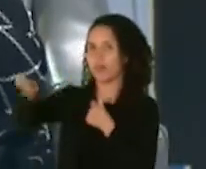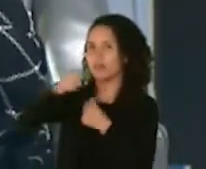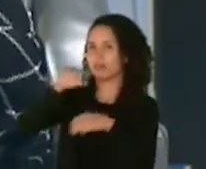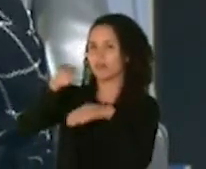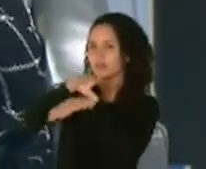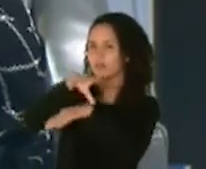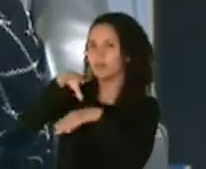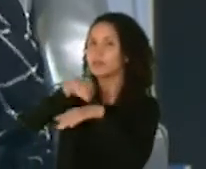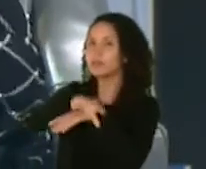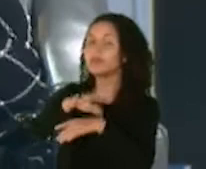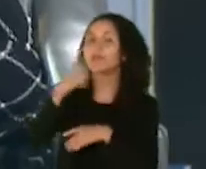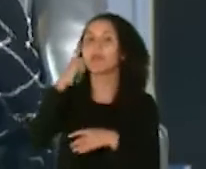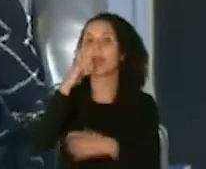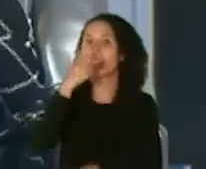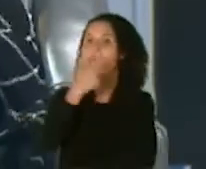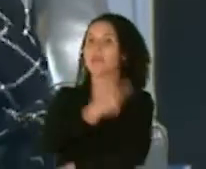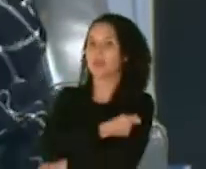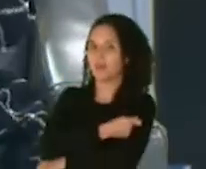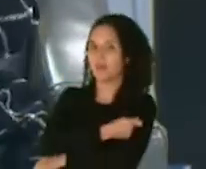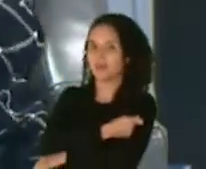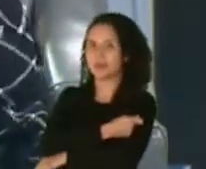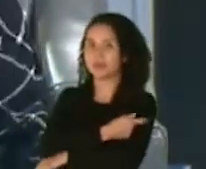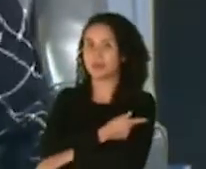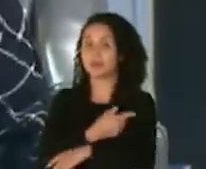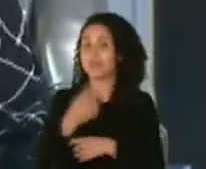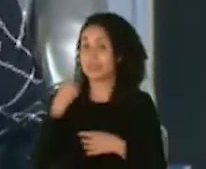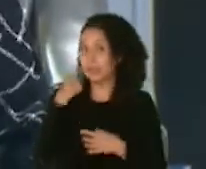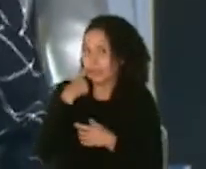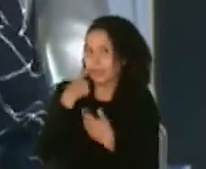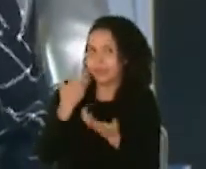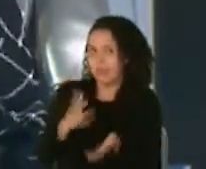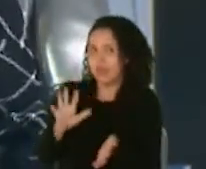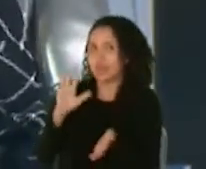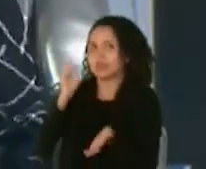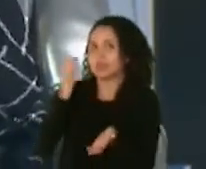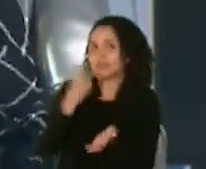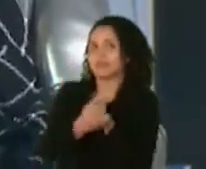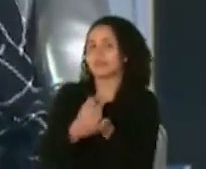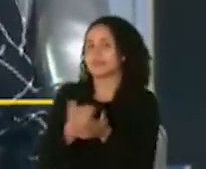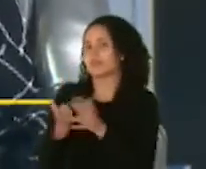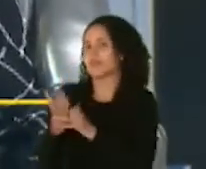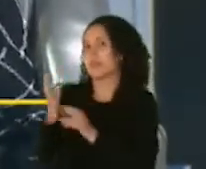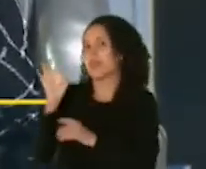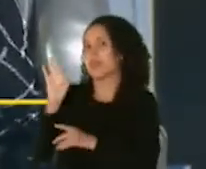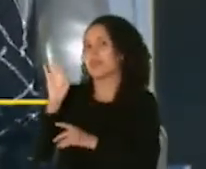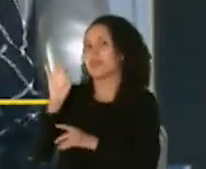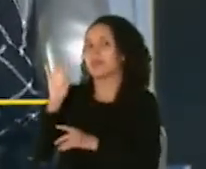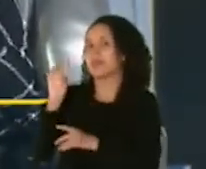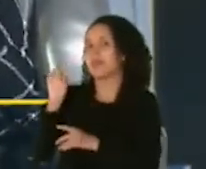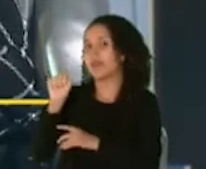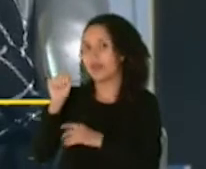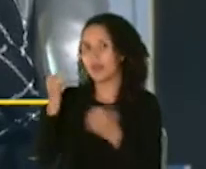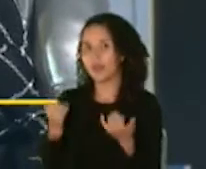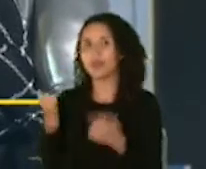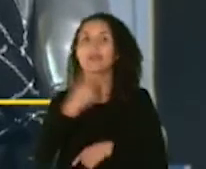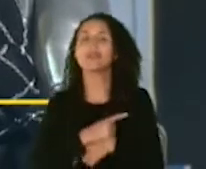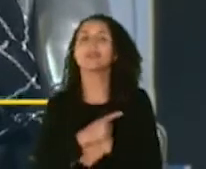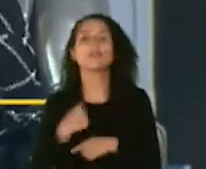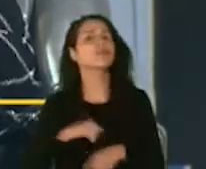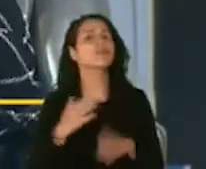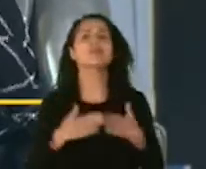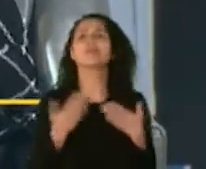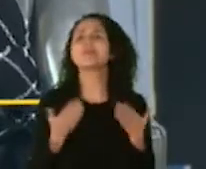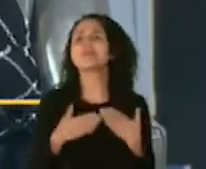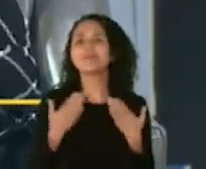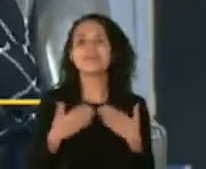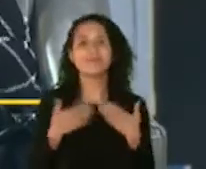de la vacuna que acaba de ser aprobada por la FDA en el día de hoy así que estamos bien contentos